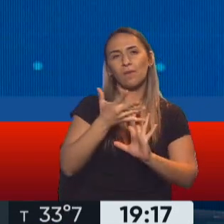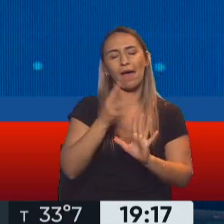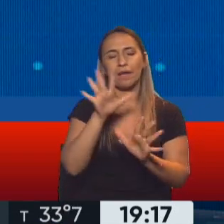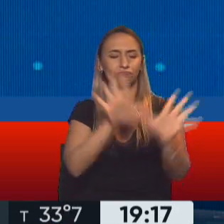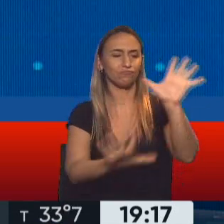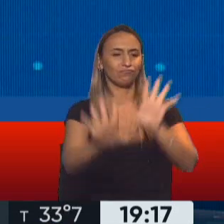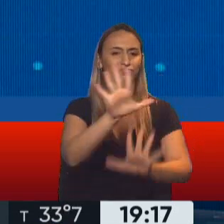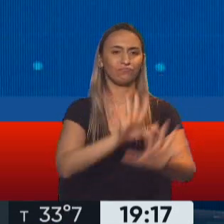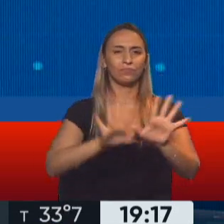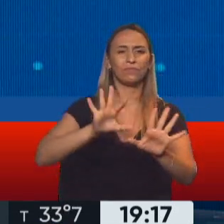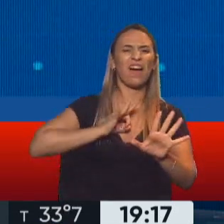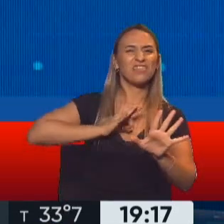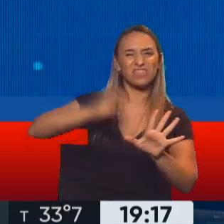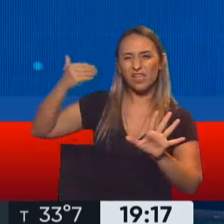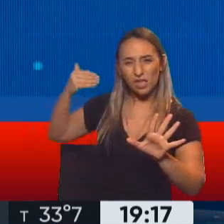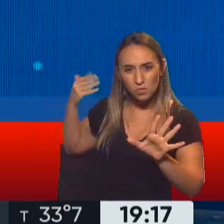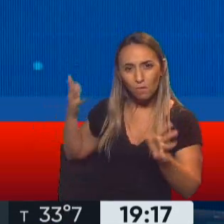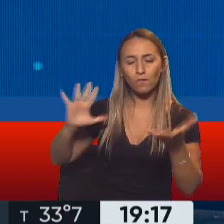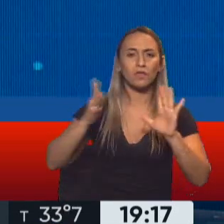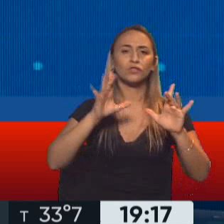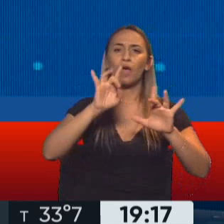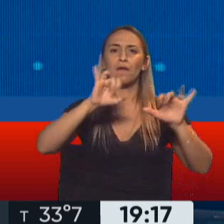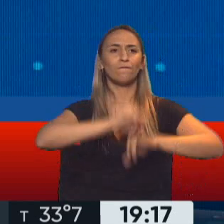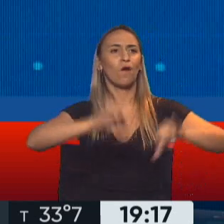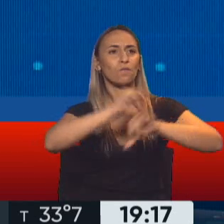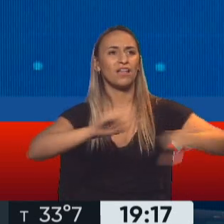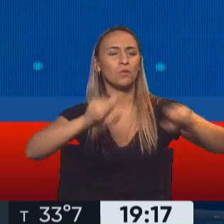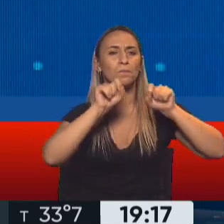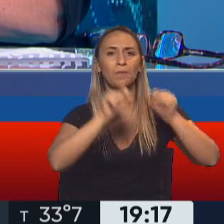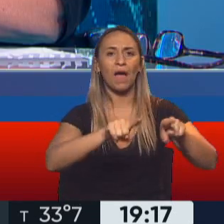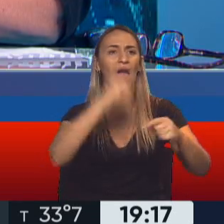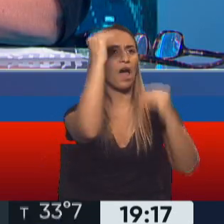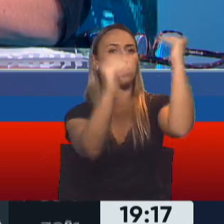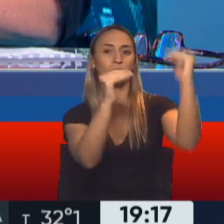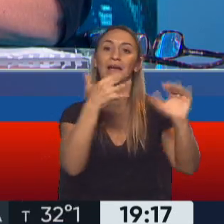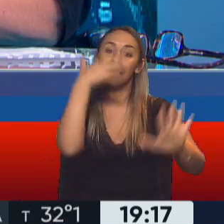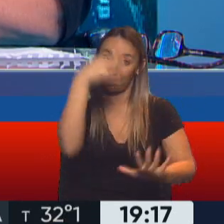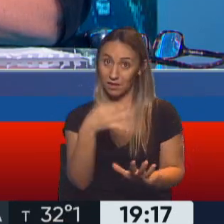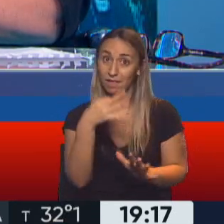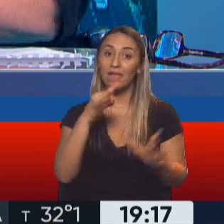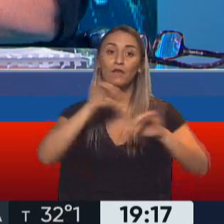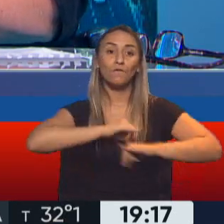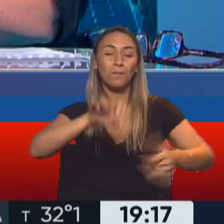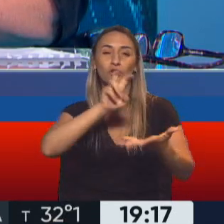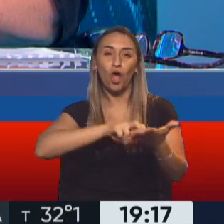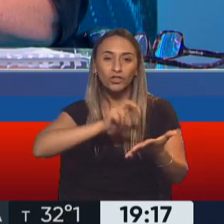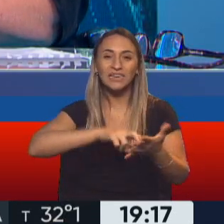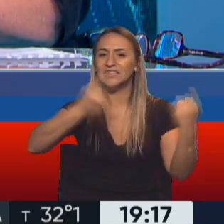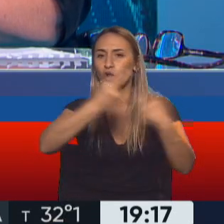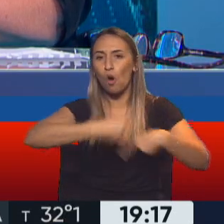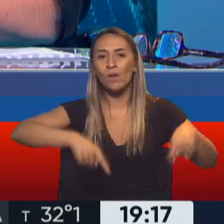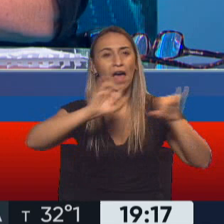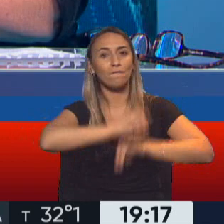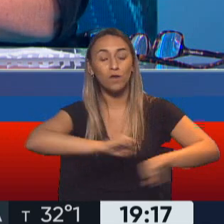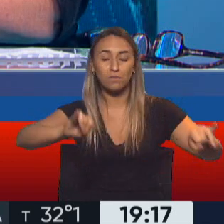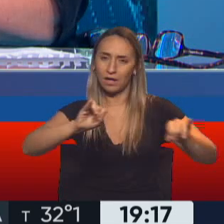con los contenidos, esto de pensar que se informa solo los adultos? Los contenidos son bastante adultocéntricos. Los contenidos en los